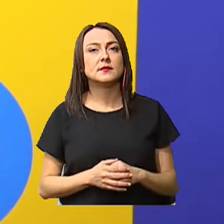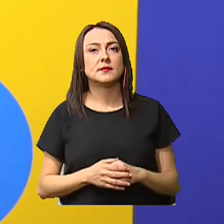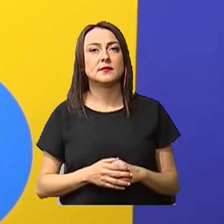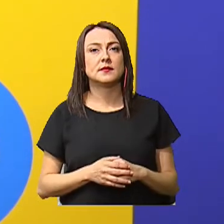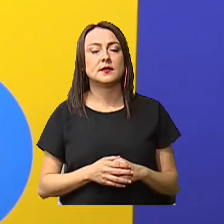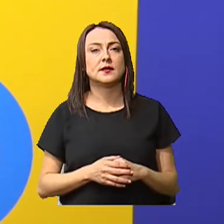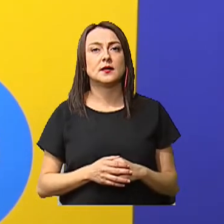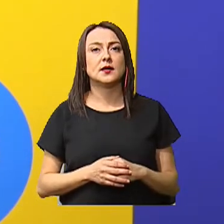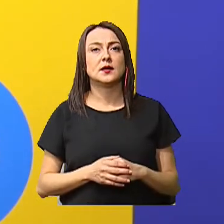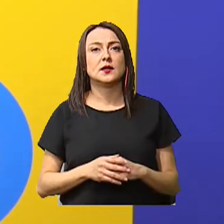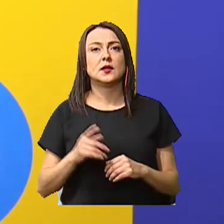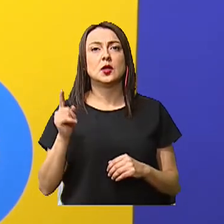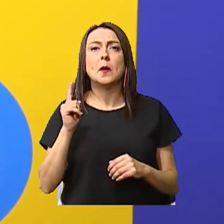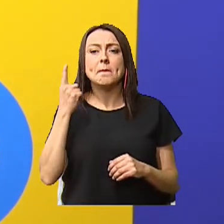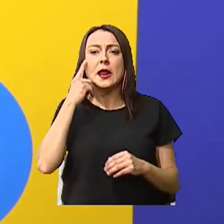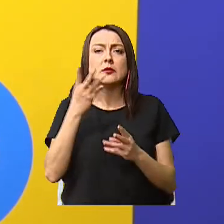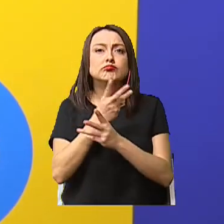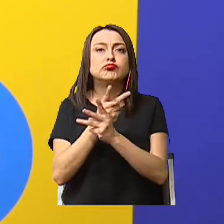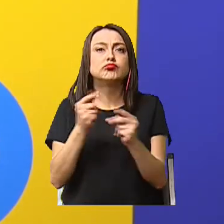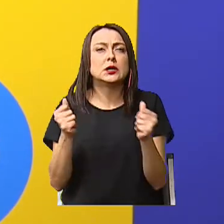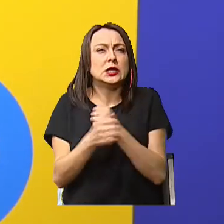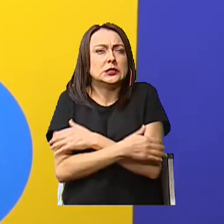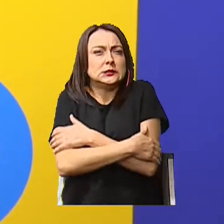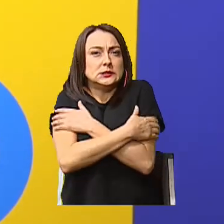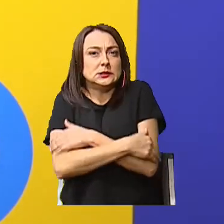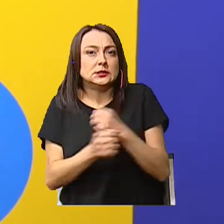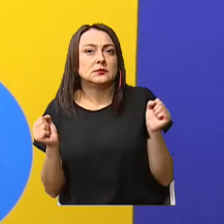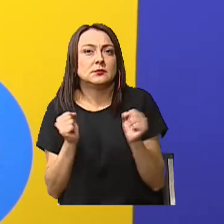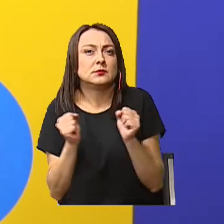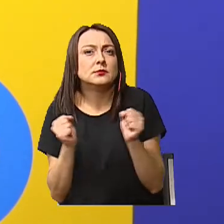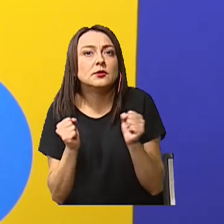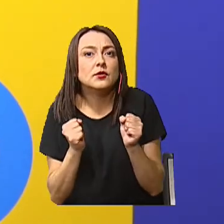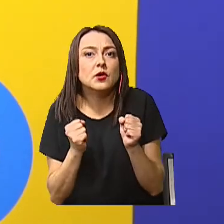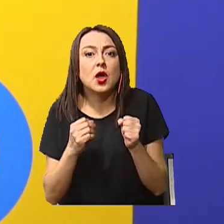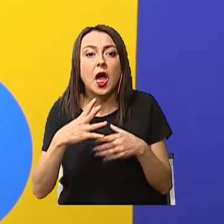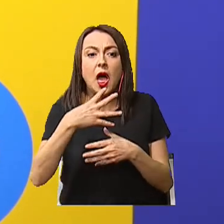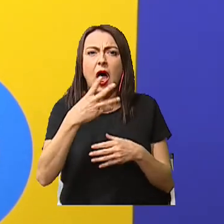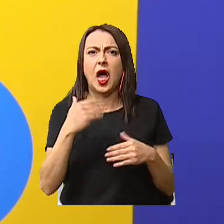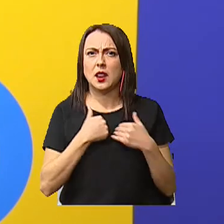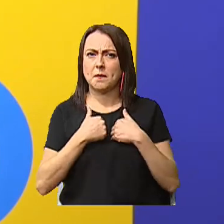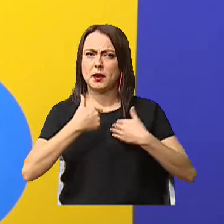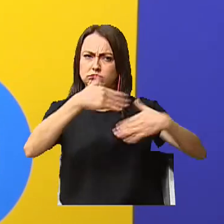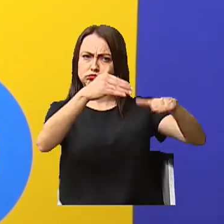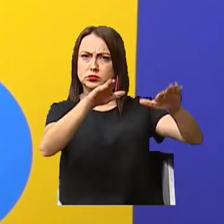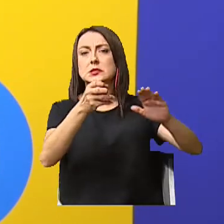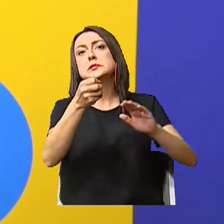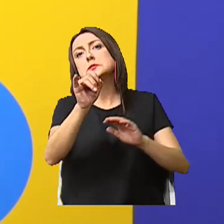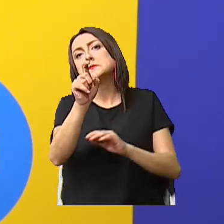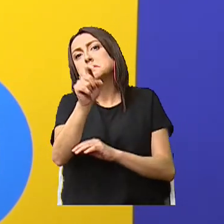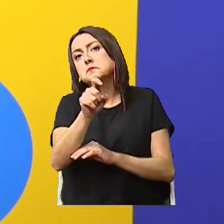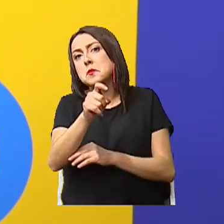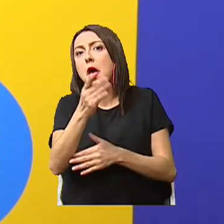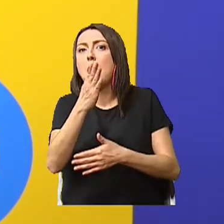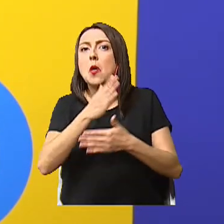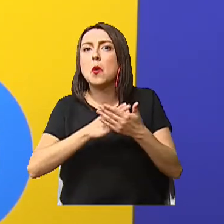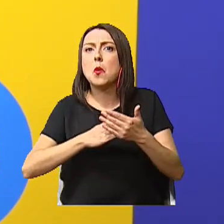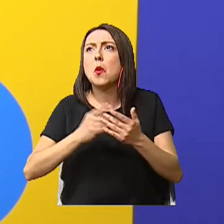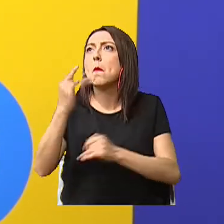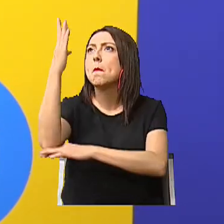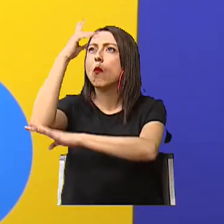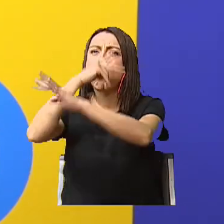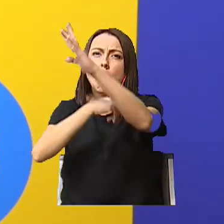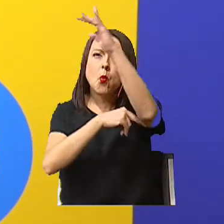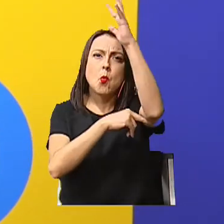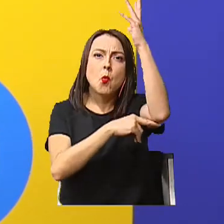Combatir el frío Y ahuyentar algunos animales Si fuera el caso que tuviéramos que ir al bosque